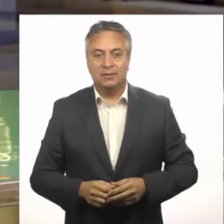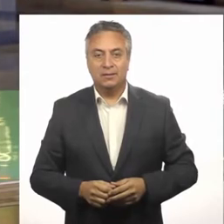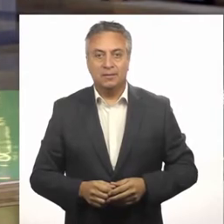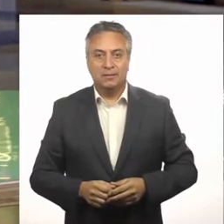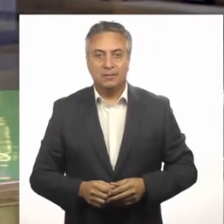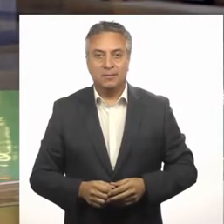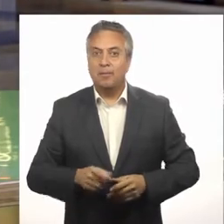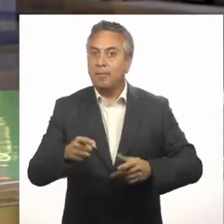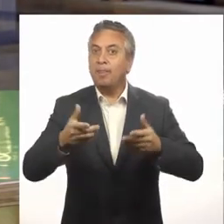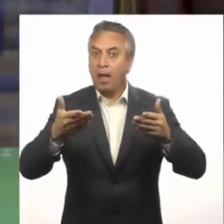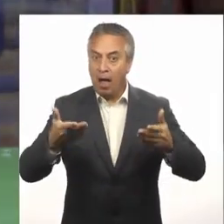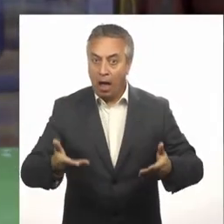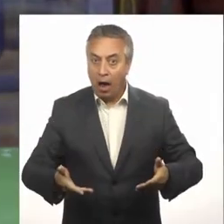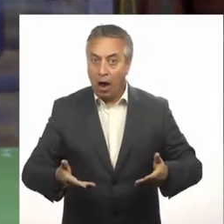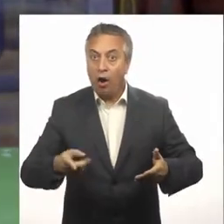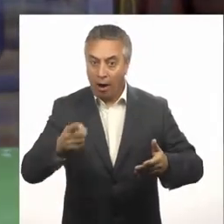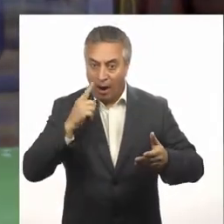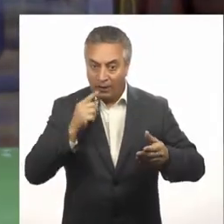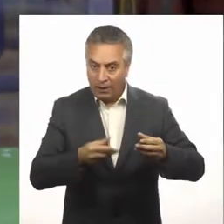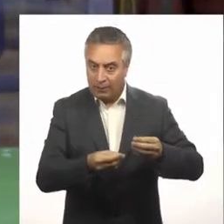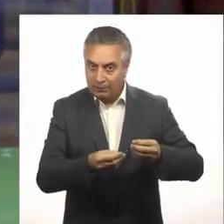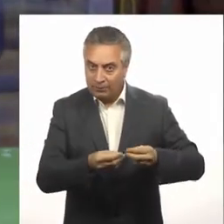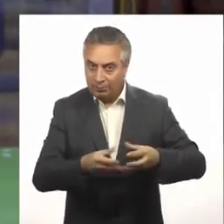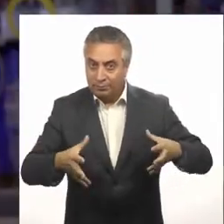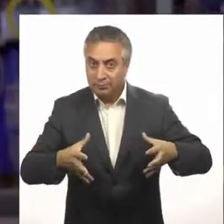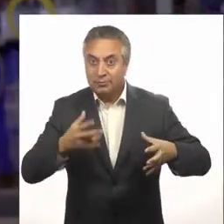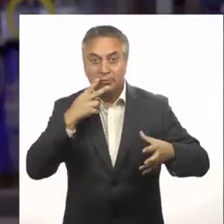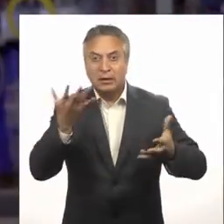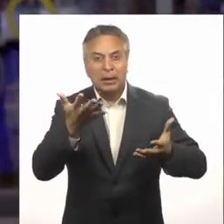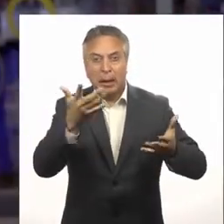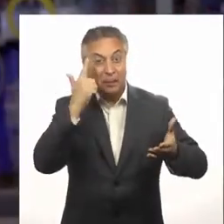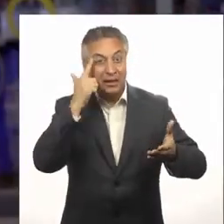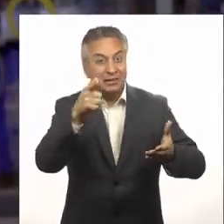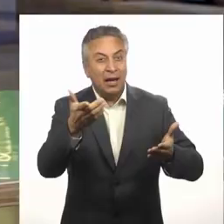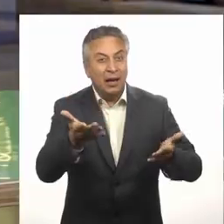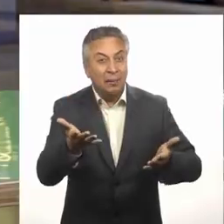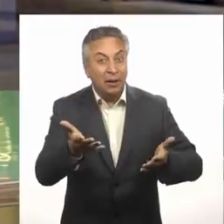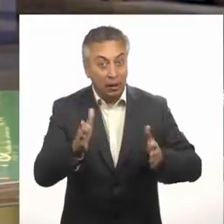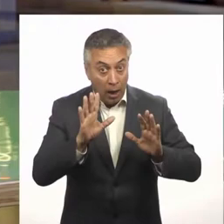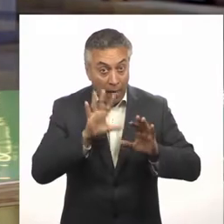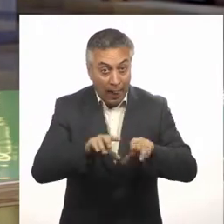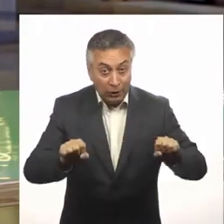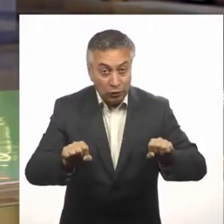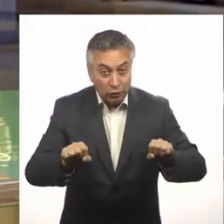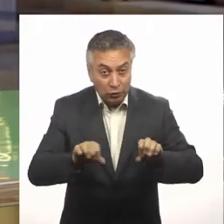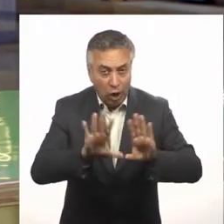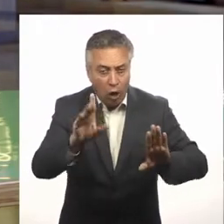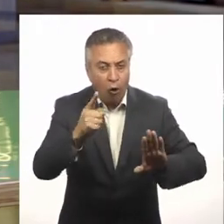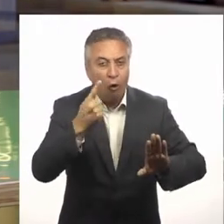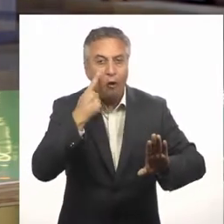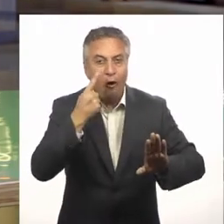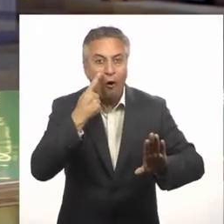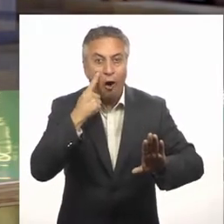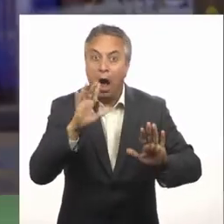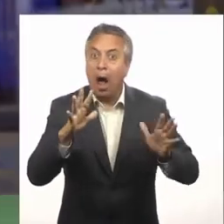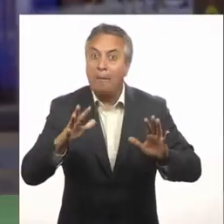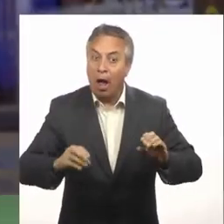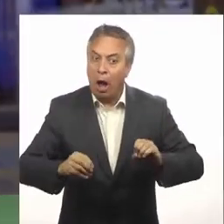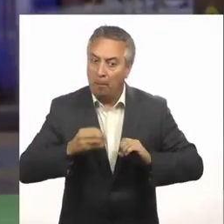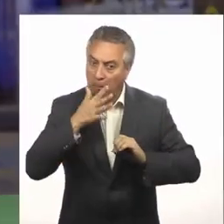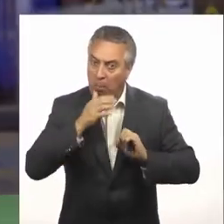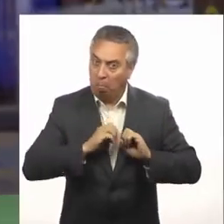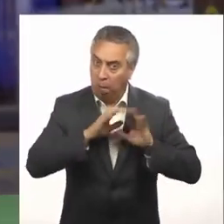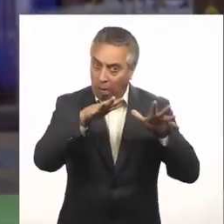Ahora vamos a desconectar. ¿Qué creen que va a pasar? ¿Están listos? ¡Ojo! Quizás quede todo mojado.